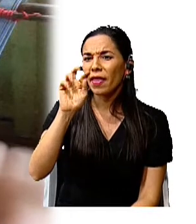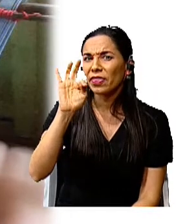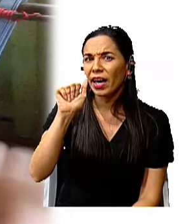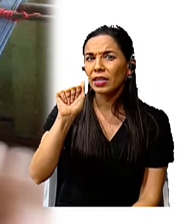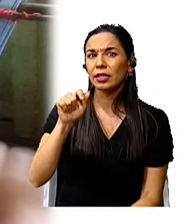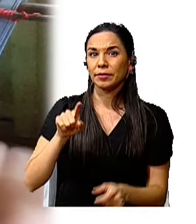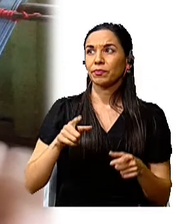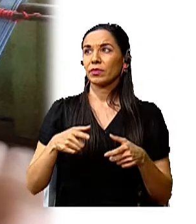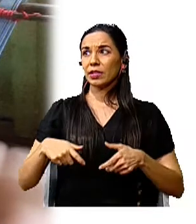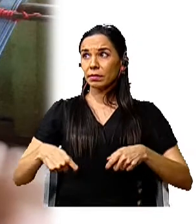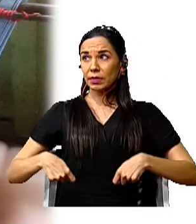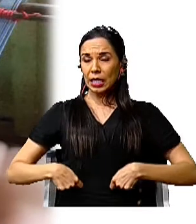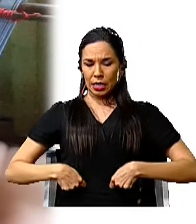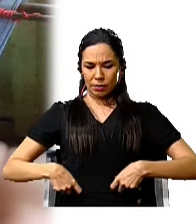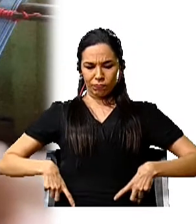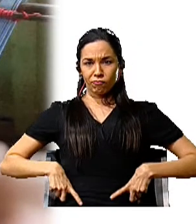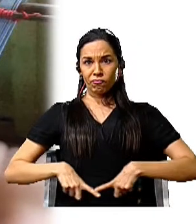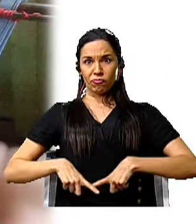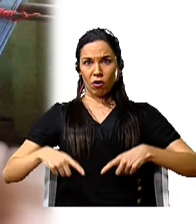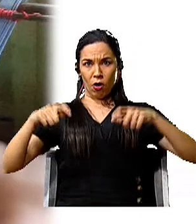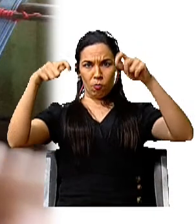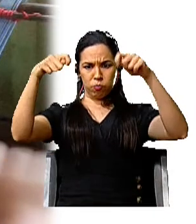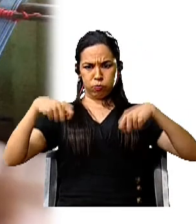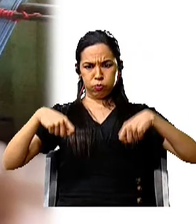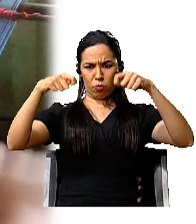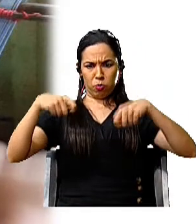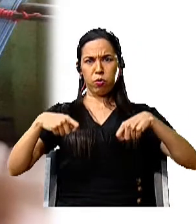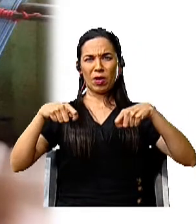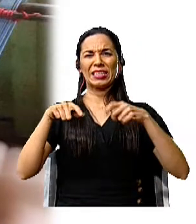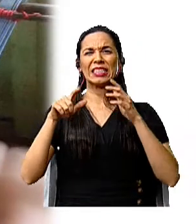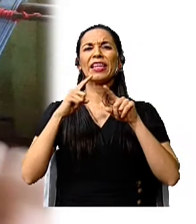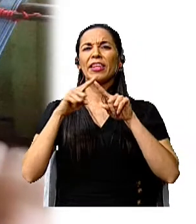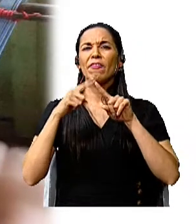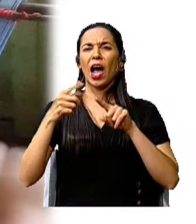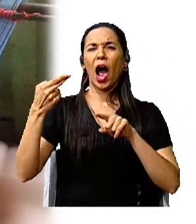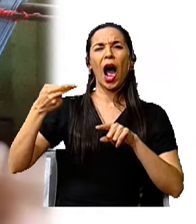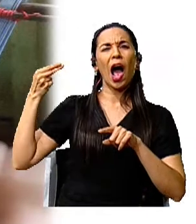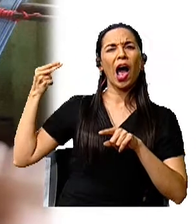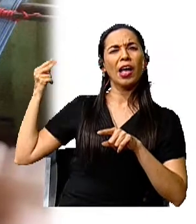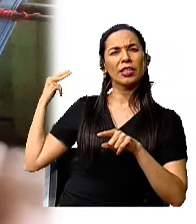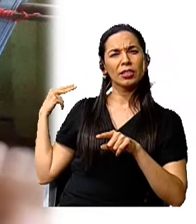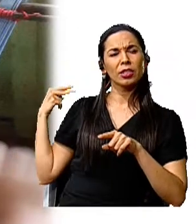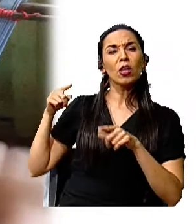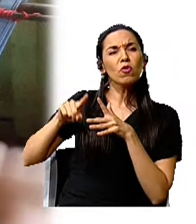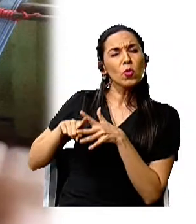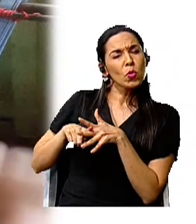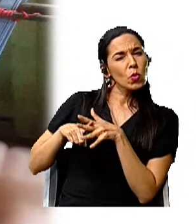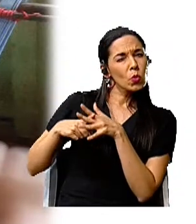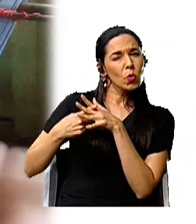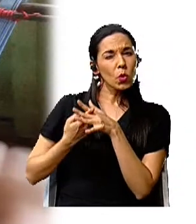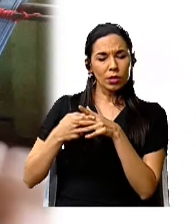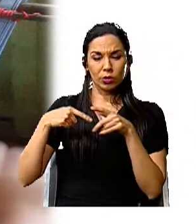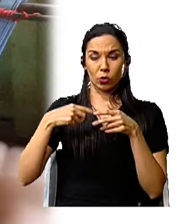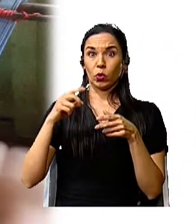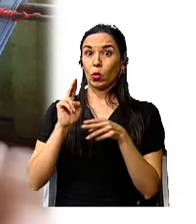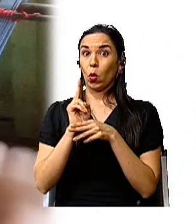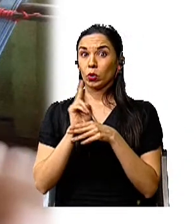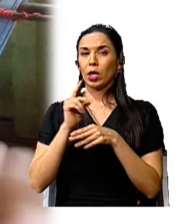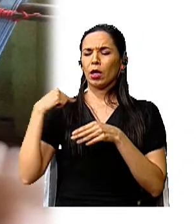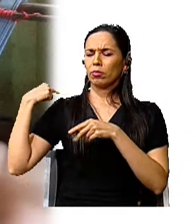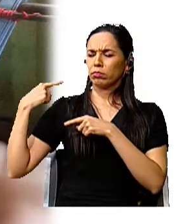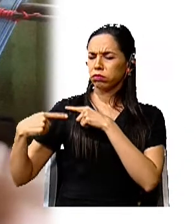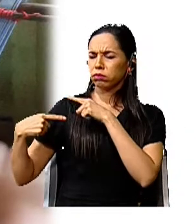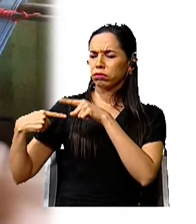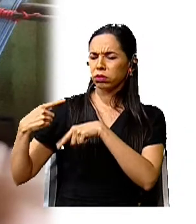cintura. Es una técnica de nuestros ancestros, de nuestros pueblos originarios y que a pesar del paso del